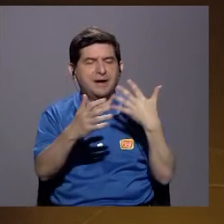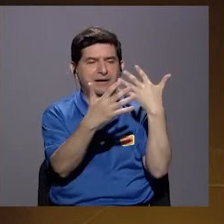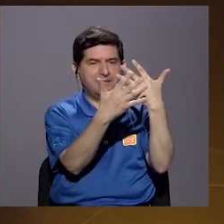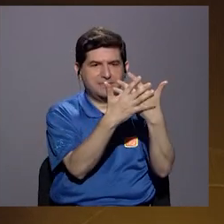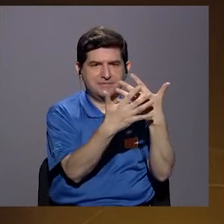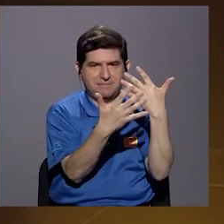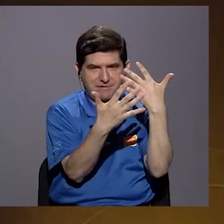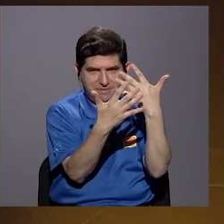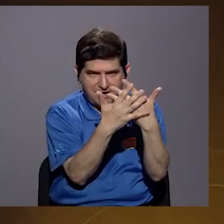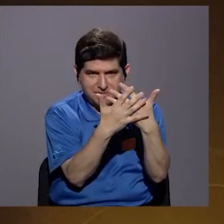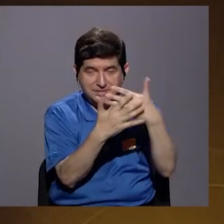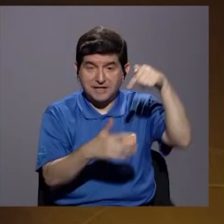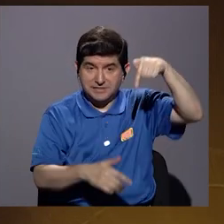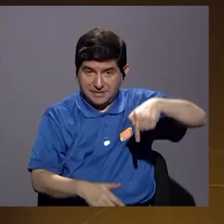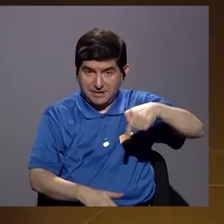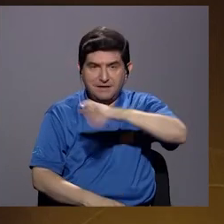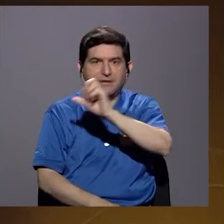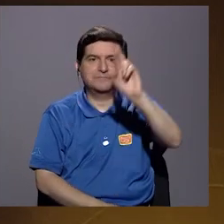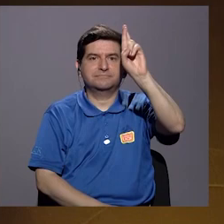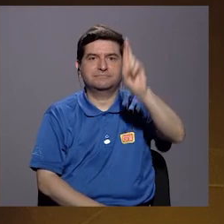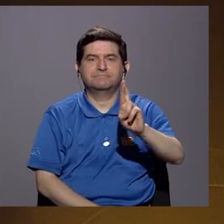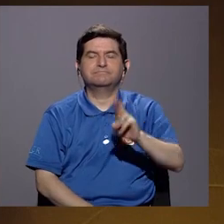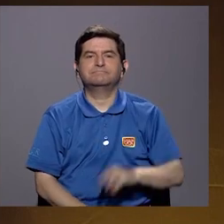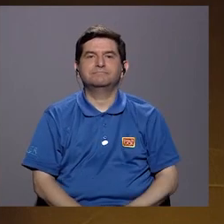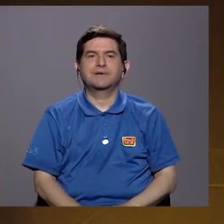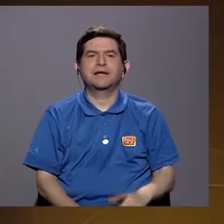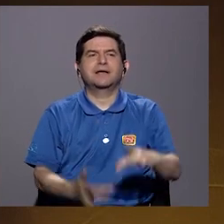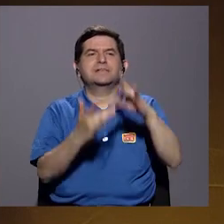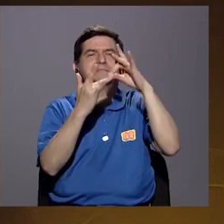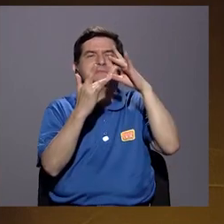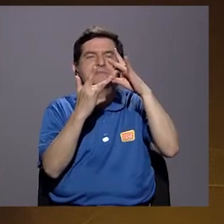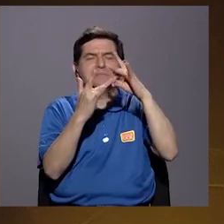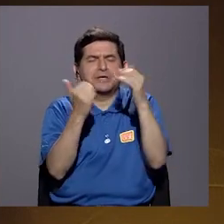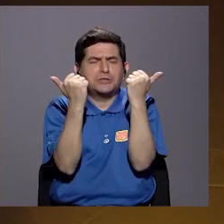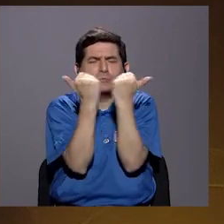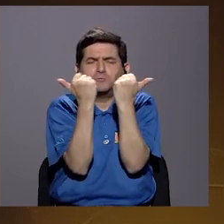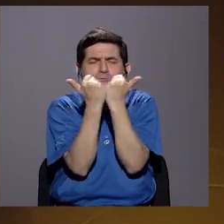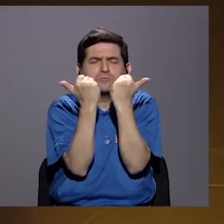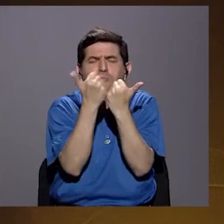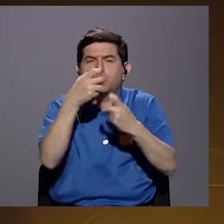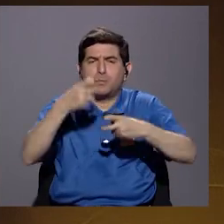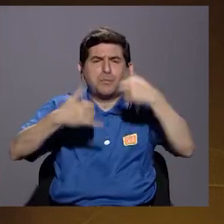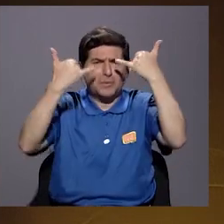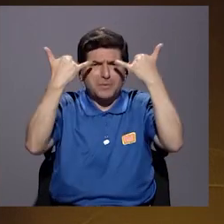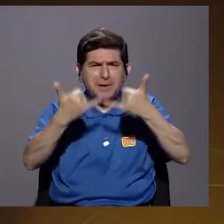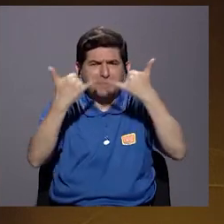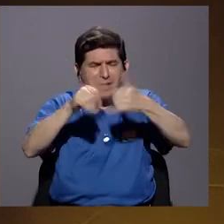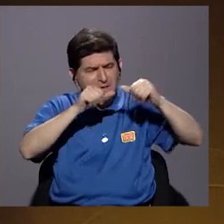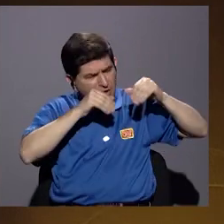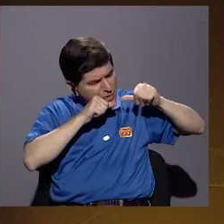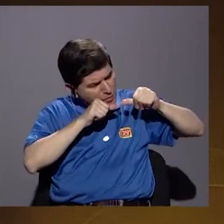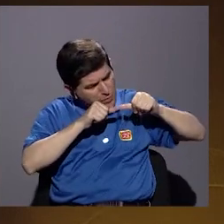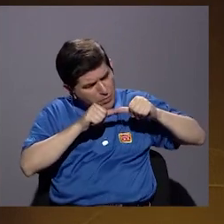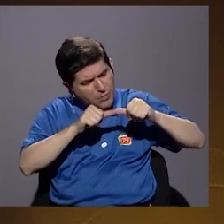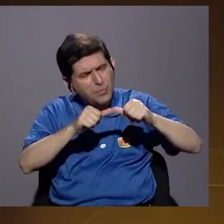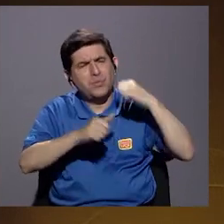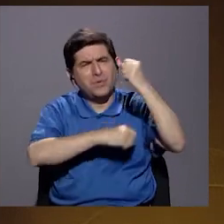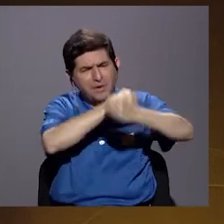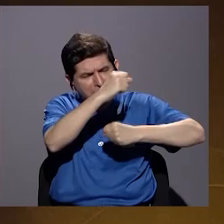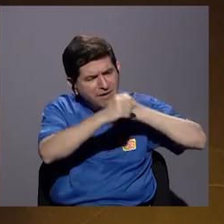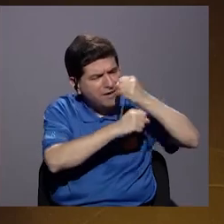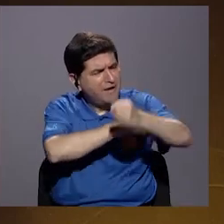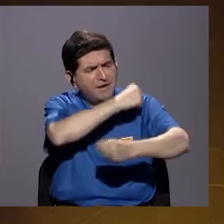de las cárceles en Costa Rica, básicamente el hacinamiento, que es un problema que ya venimos arrastrando por